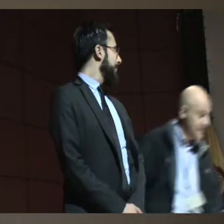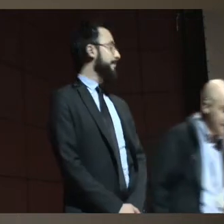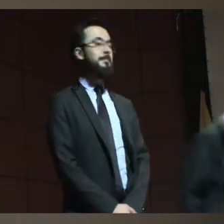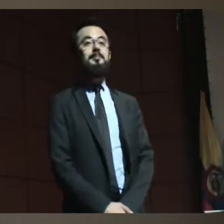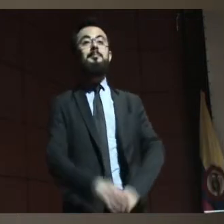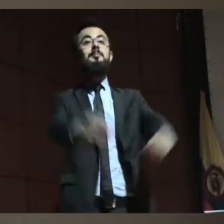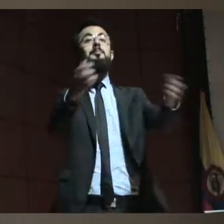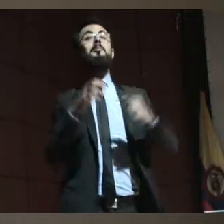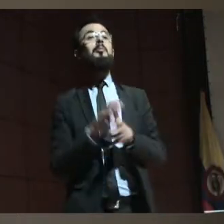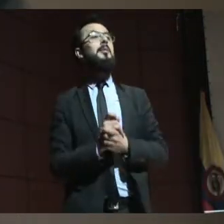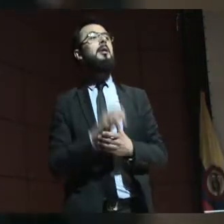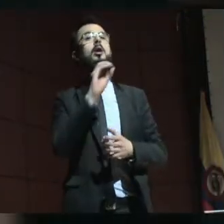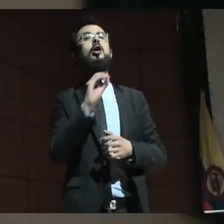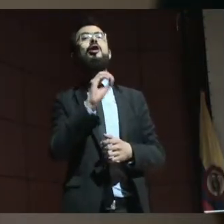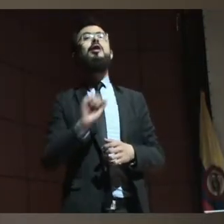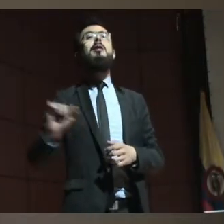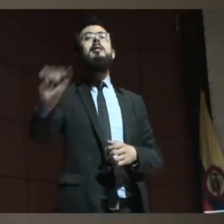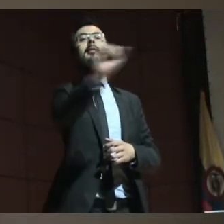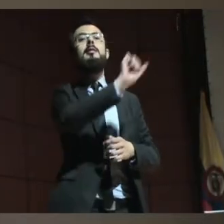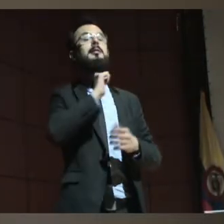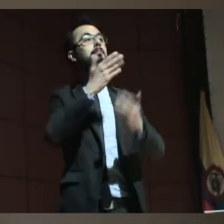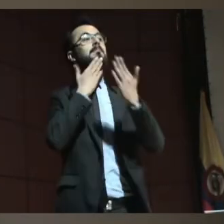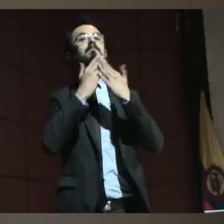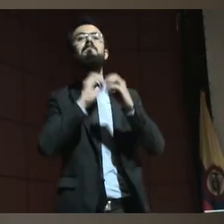Muy buenos días para todos y para todas.